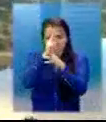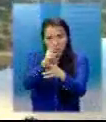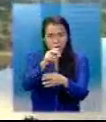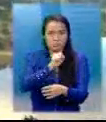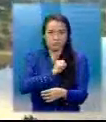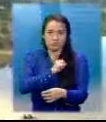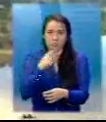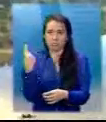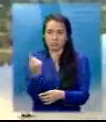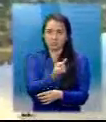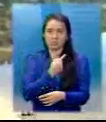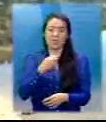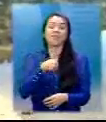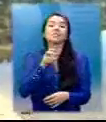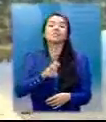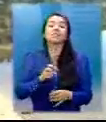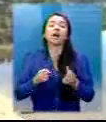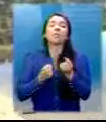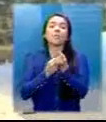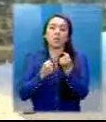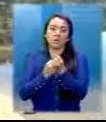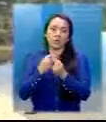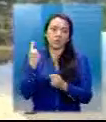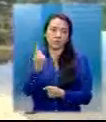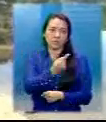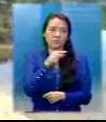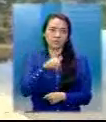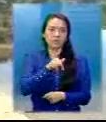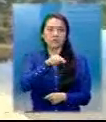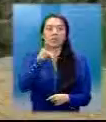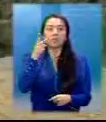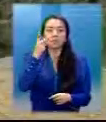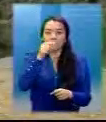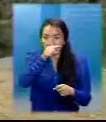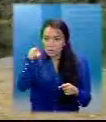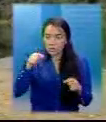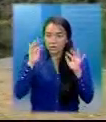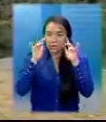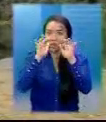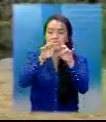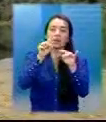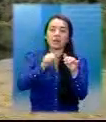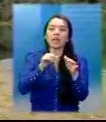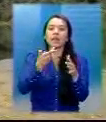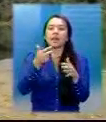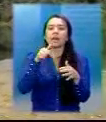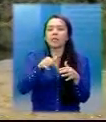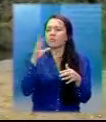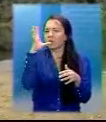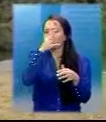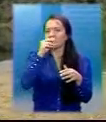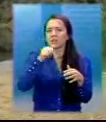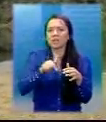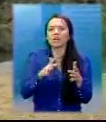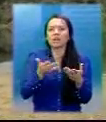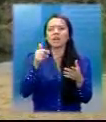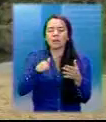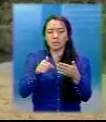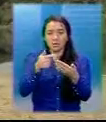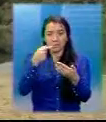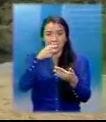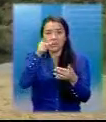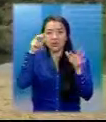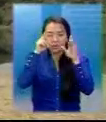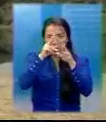Al decir esto, me refiero a que este tipo de religión o de costumbre religiosa es practicada